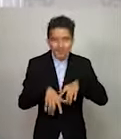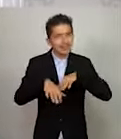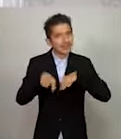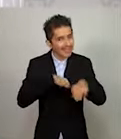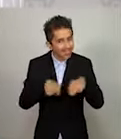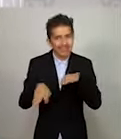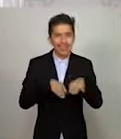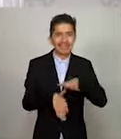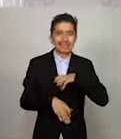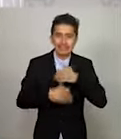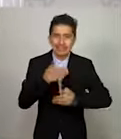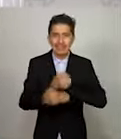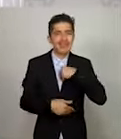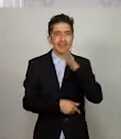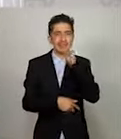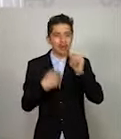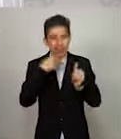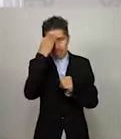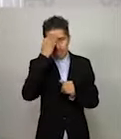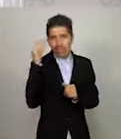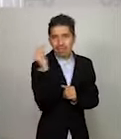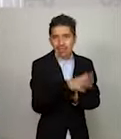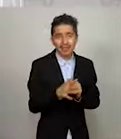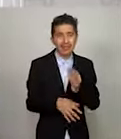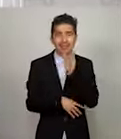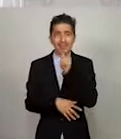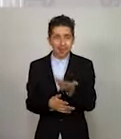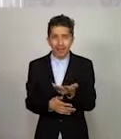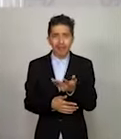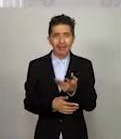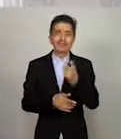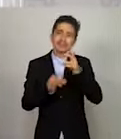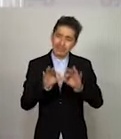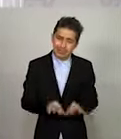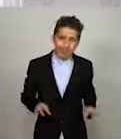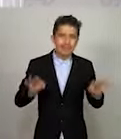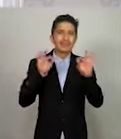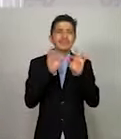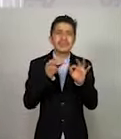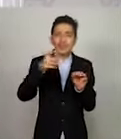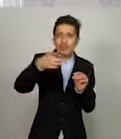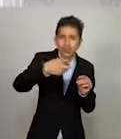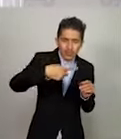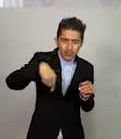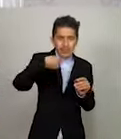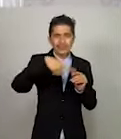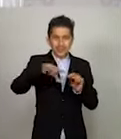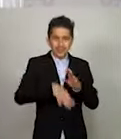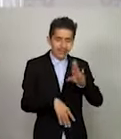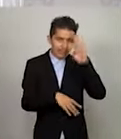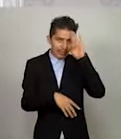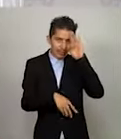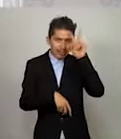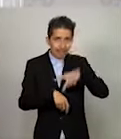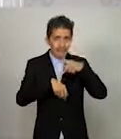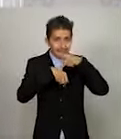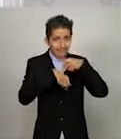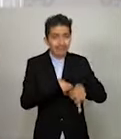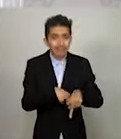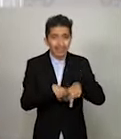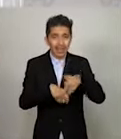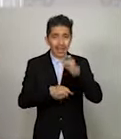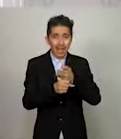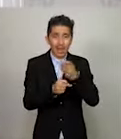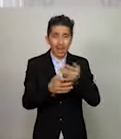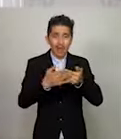puedo encerrarme, no puedo abandonar las actividades y parto de la premisa de que ustedes están conscientes del riesgo por